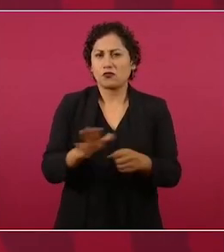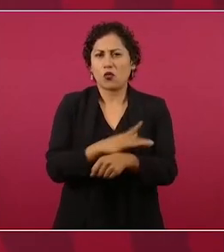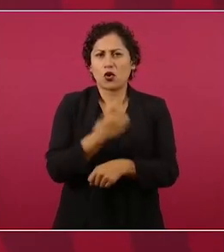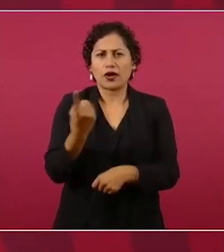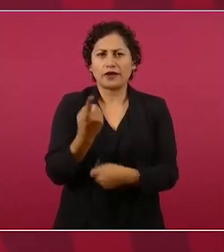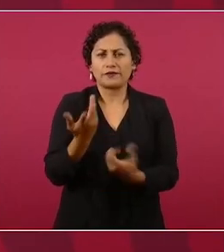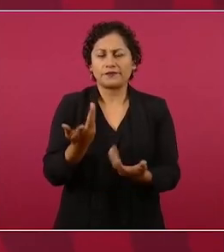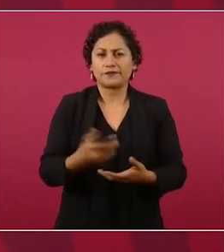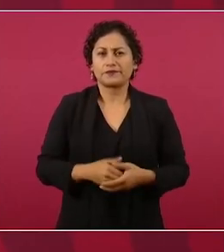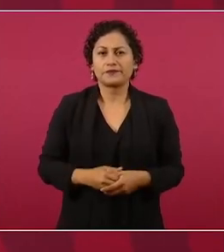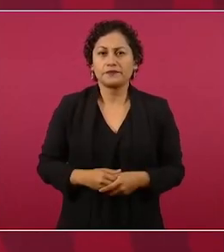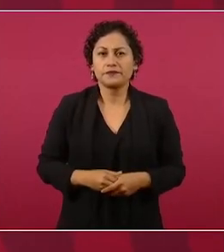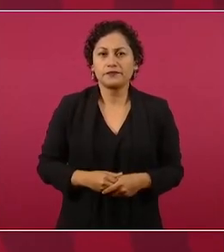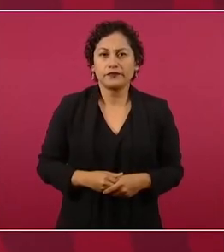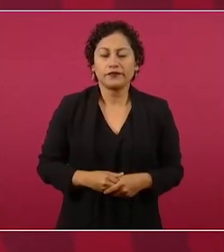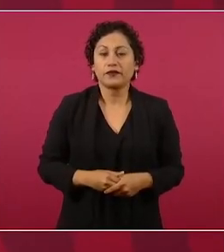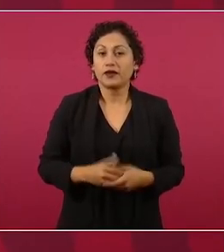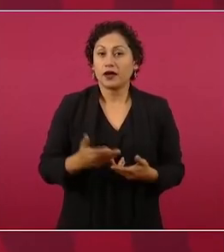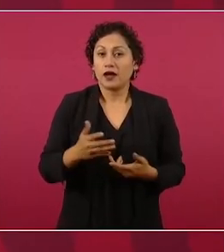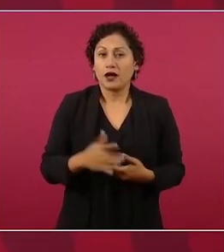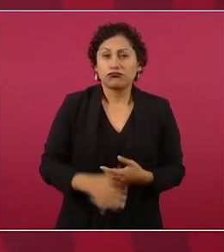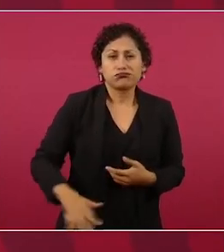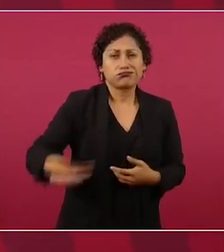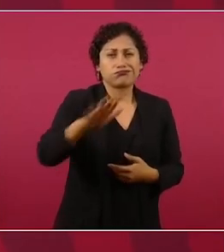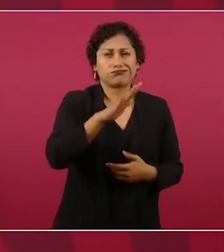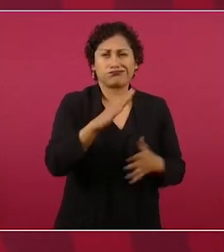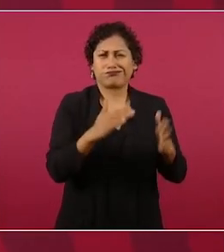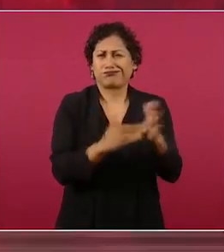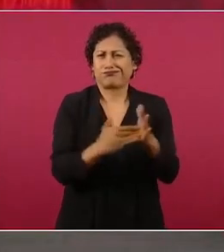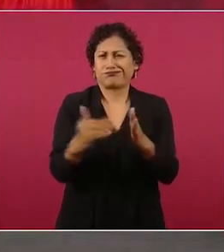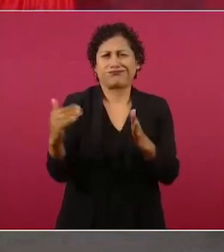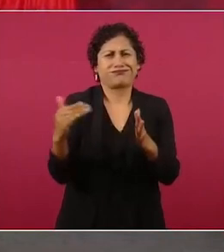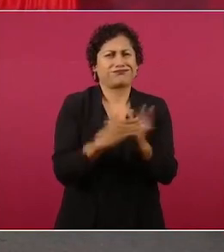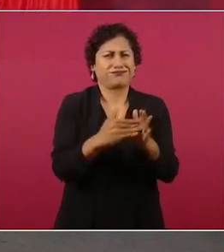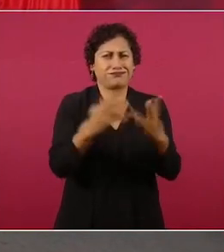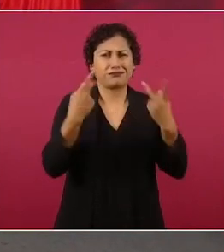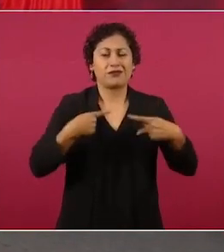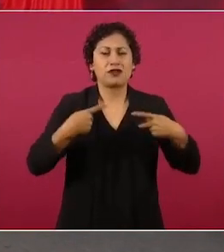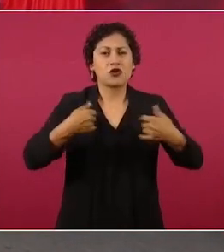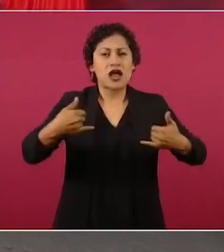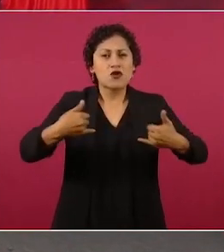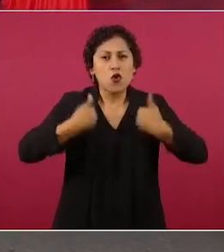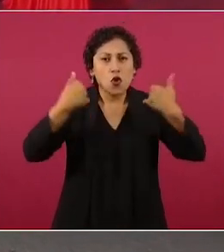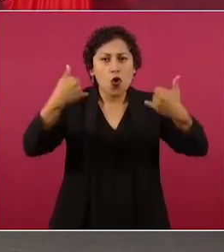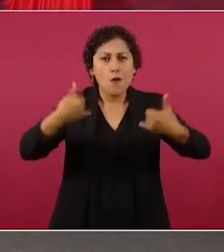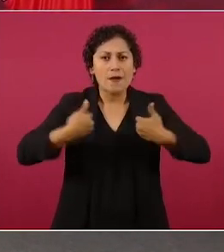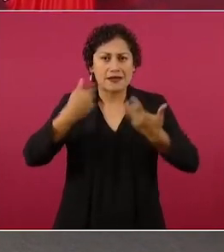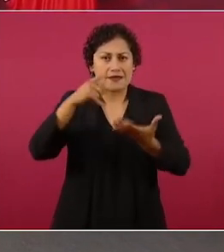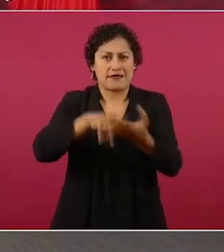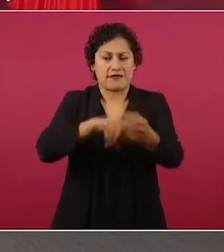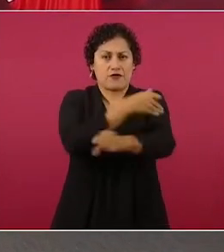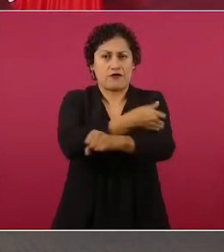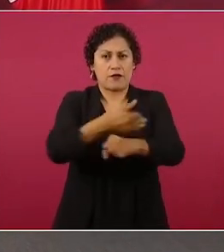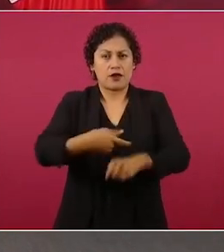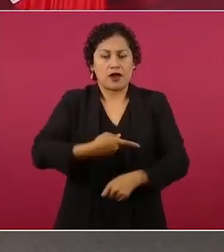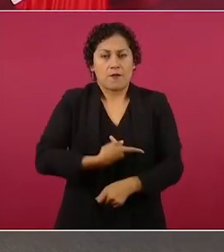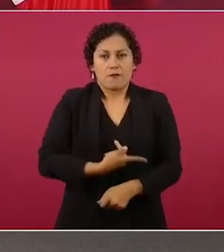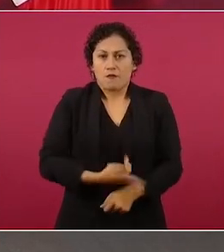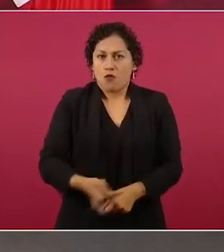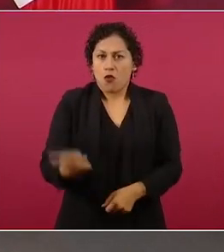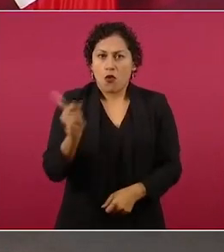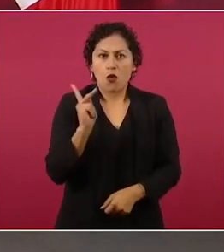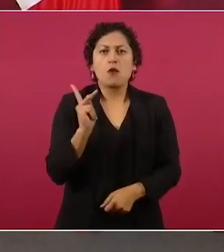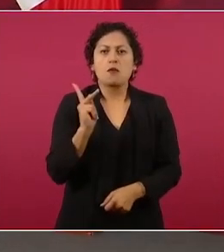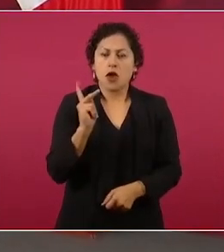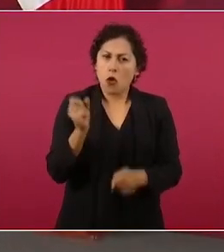a miles de jóvenes, de familias pobres, de